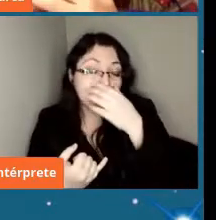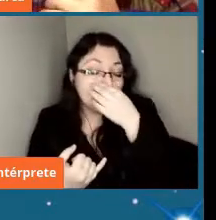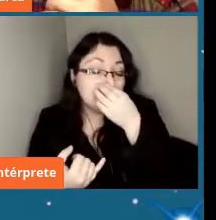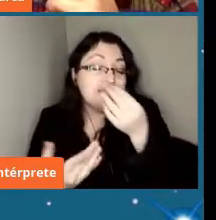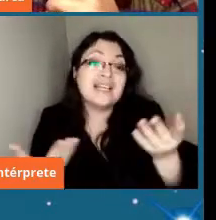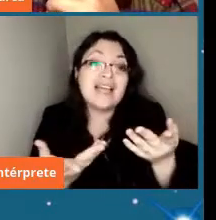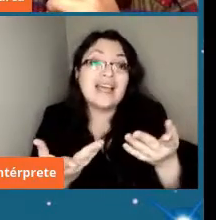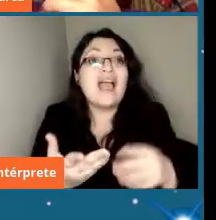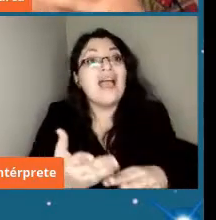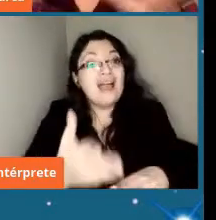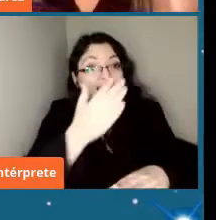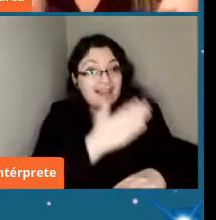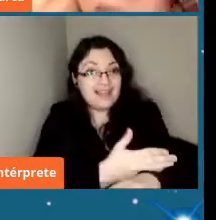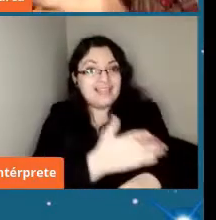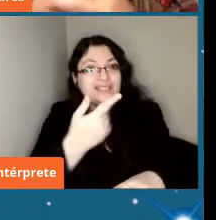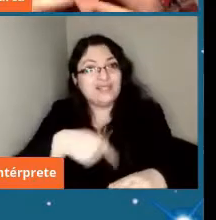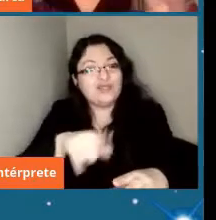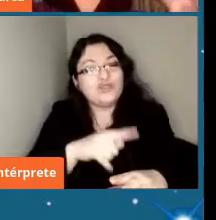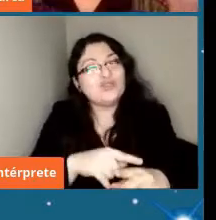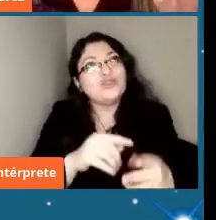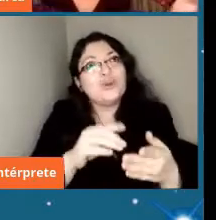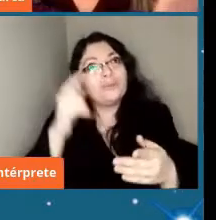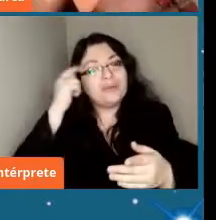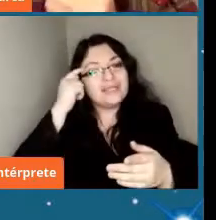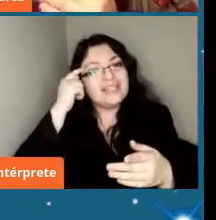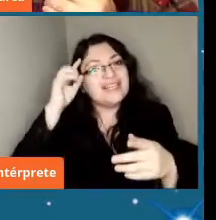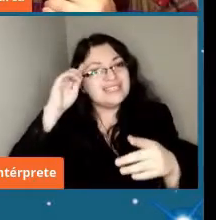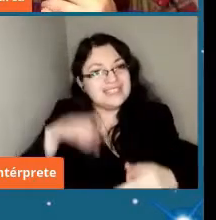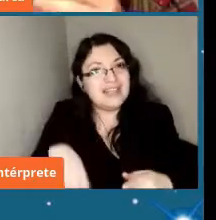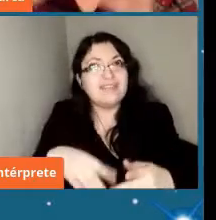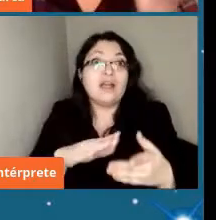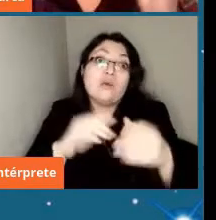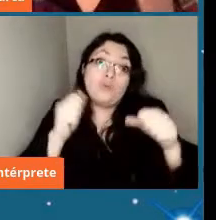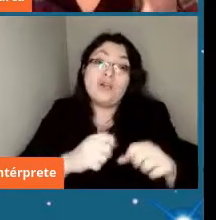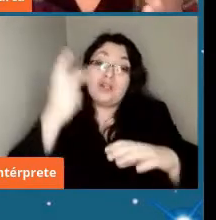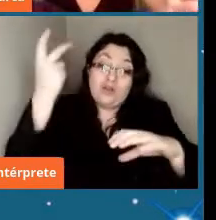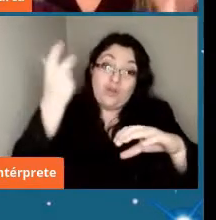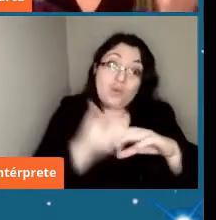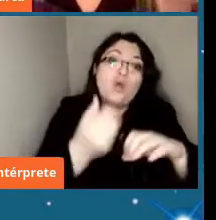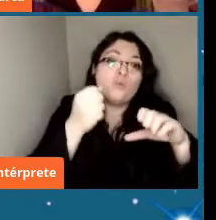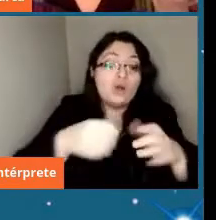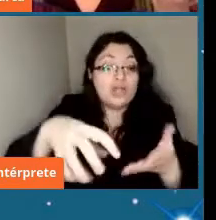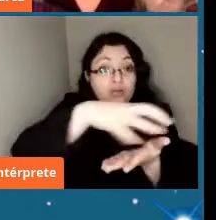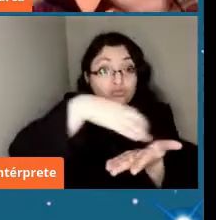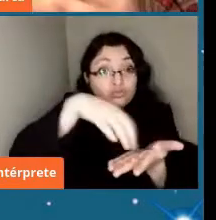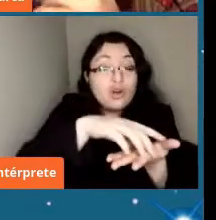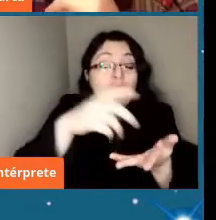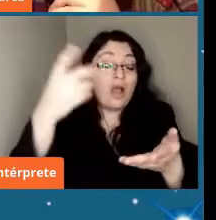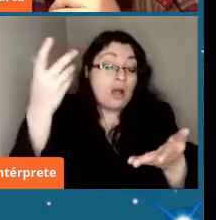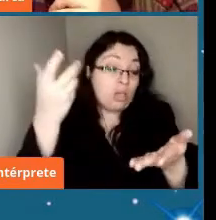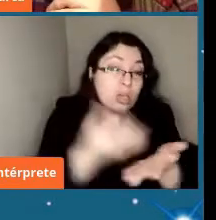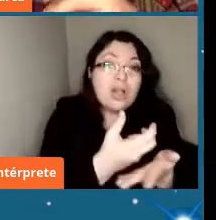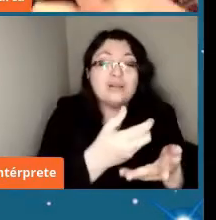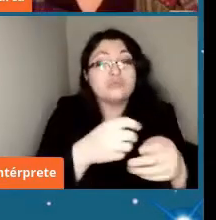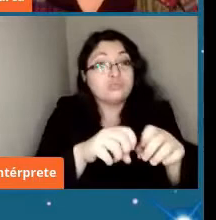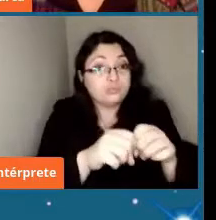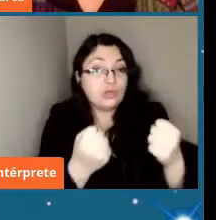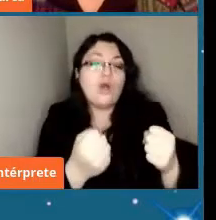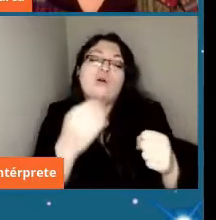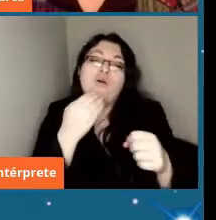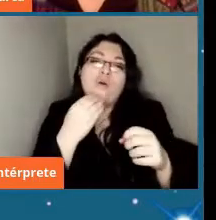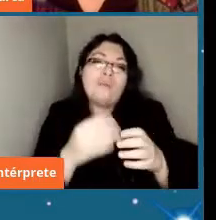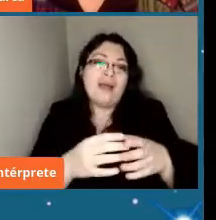anticiparnos a un impacto ya sea que va a generar daño local o algo más grande como el caso de este que